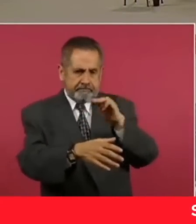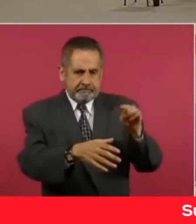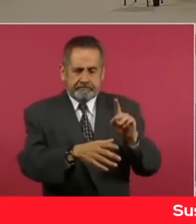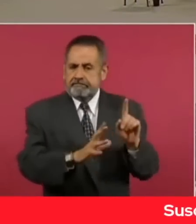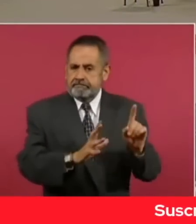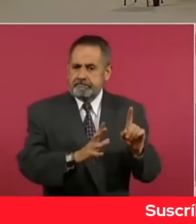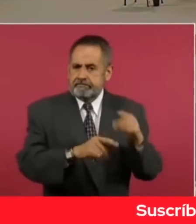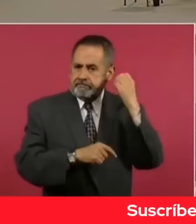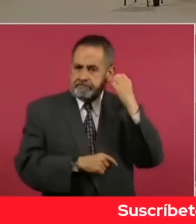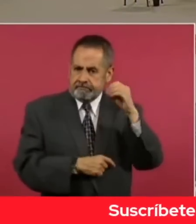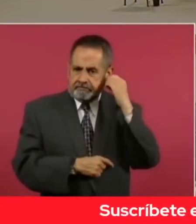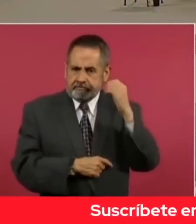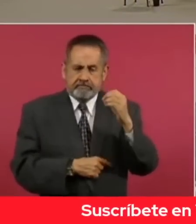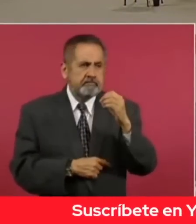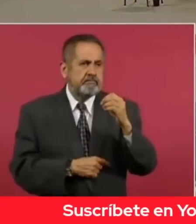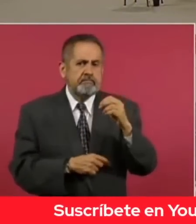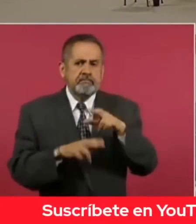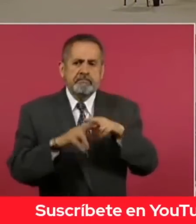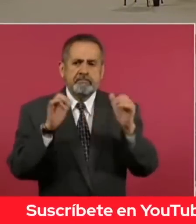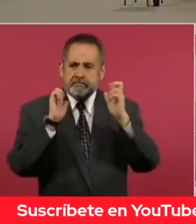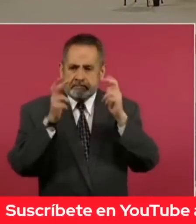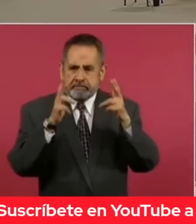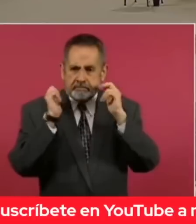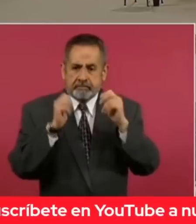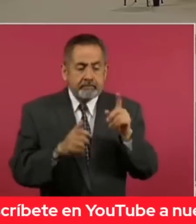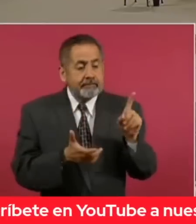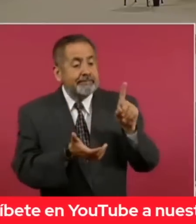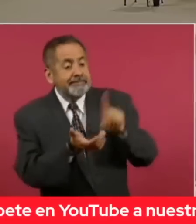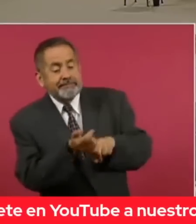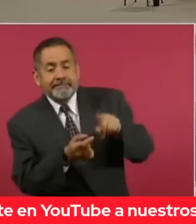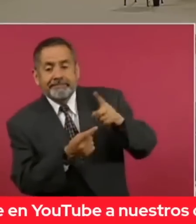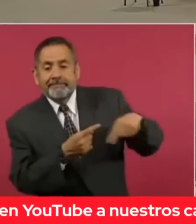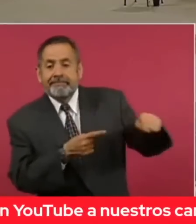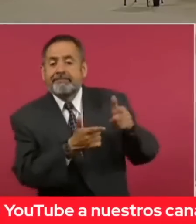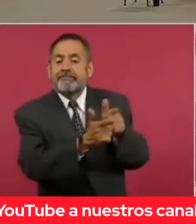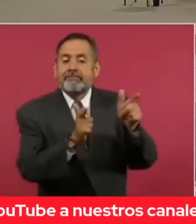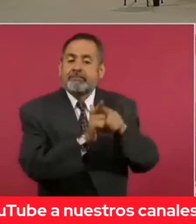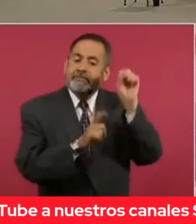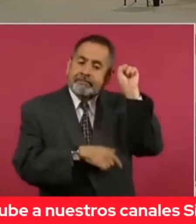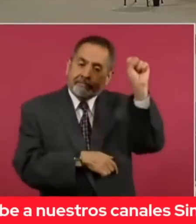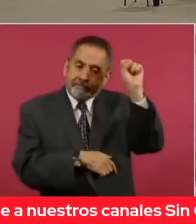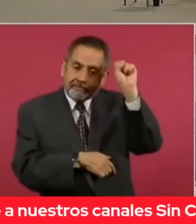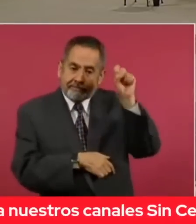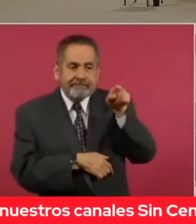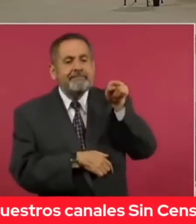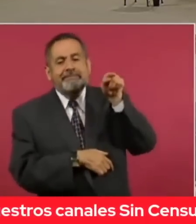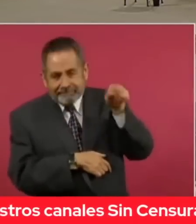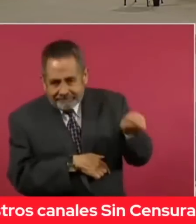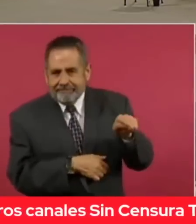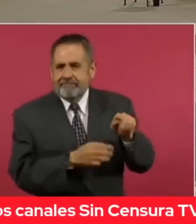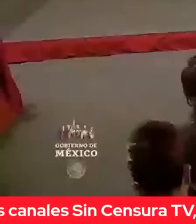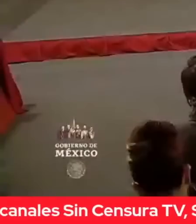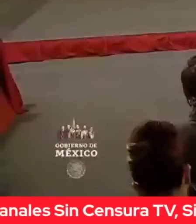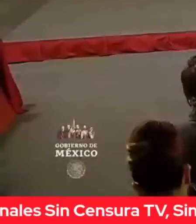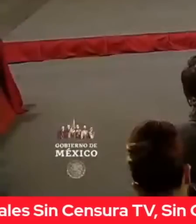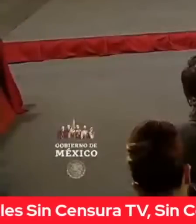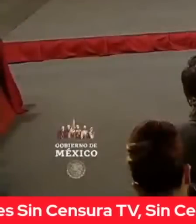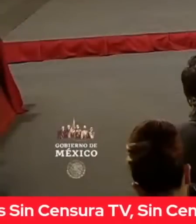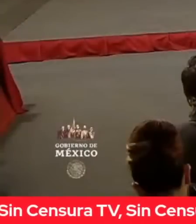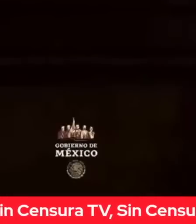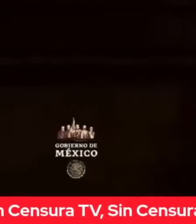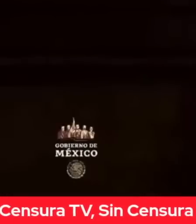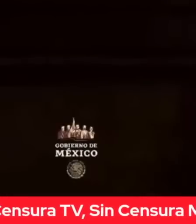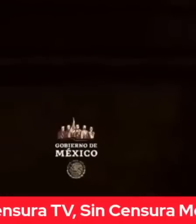y de Oaxaca y de Chiapas, de las secciones sindicales. Eso es delincuencia organizada, queridos amigos.